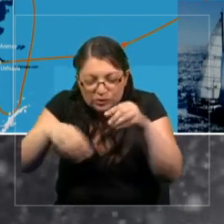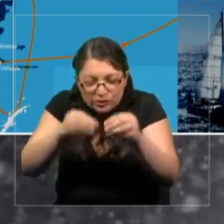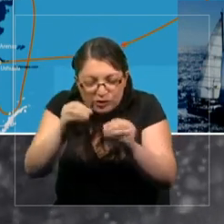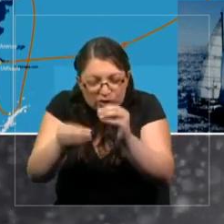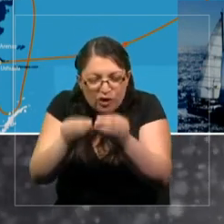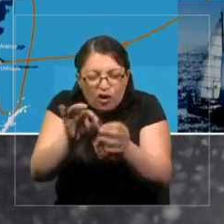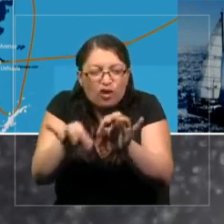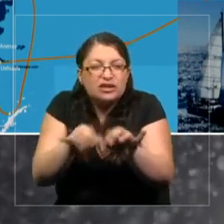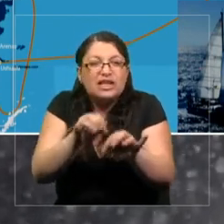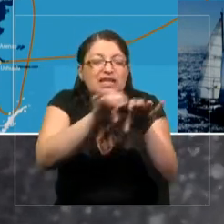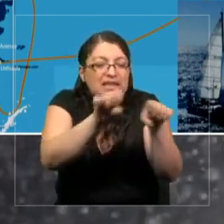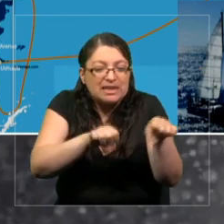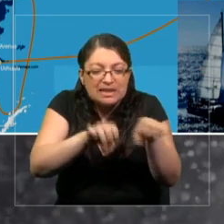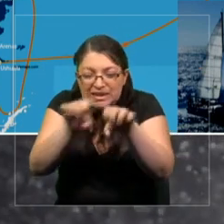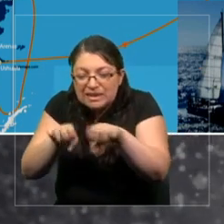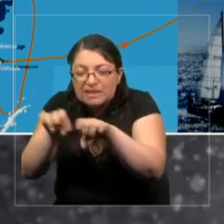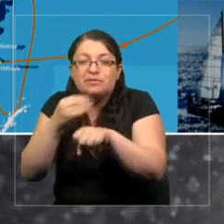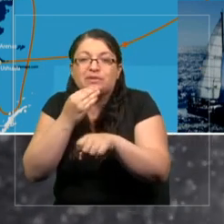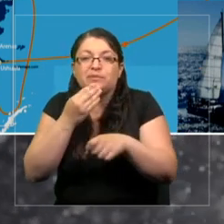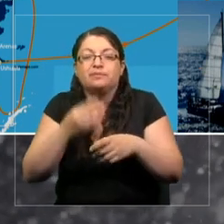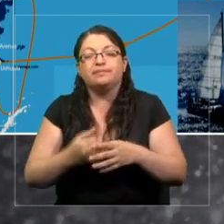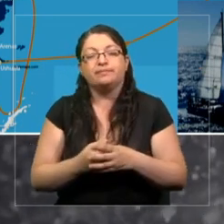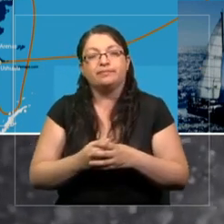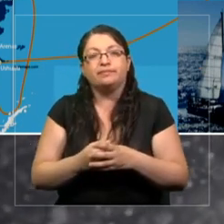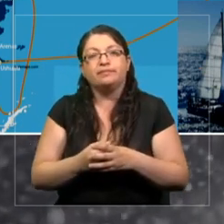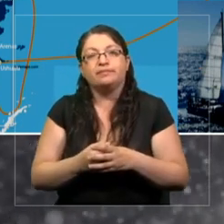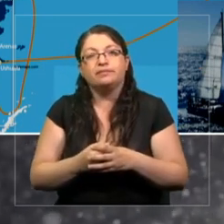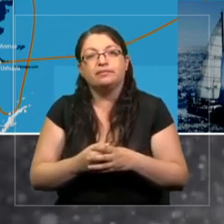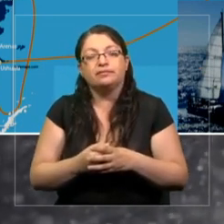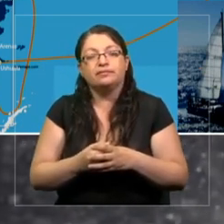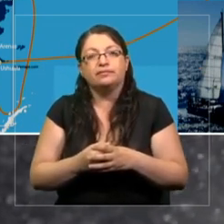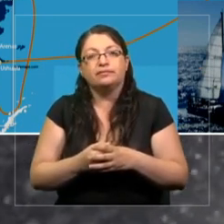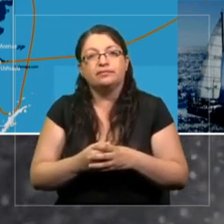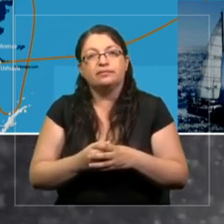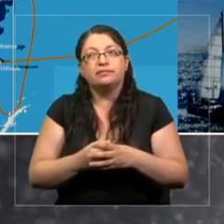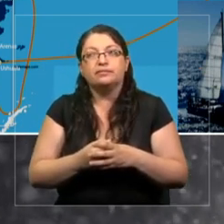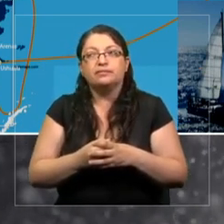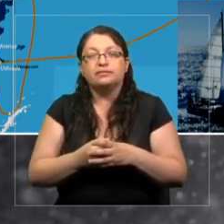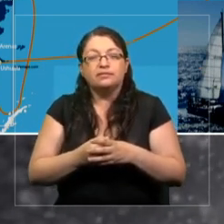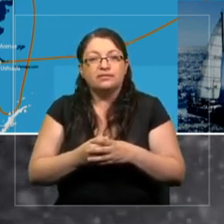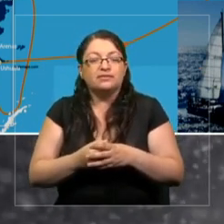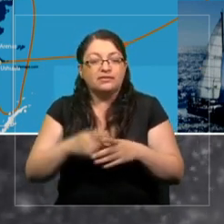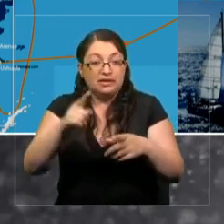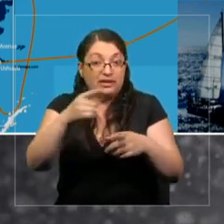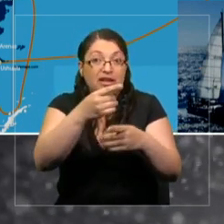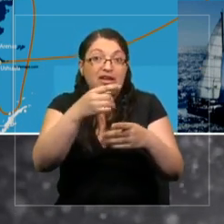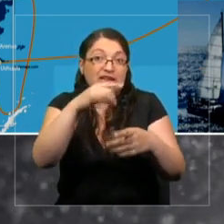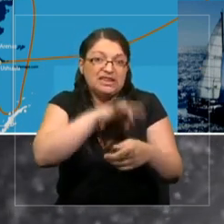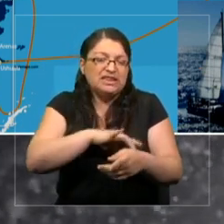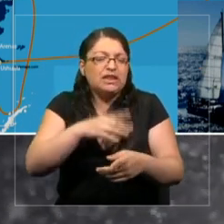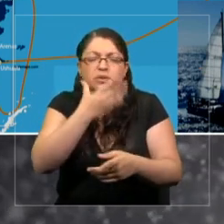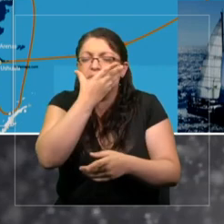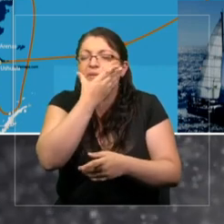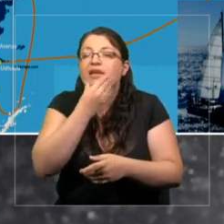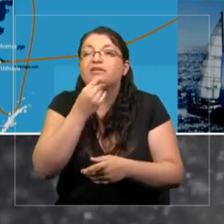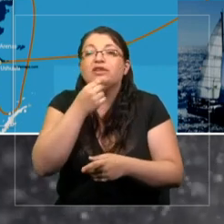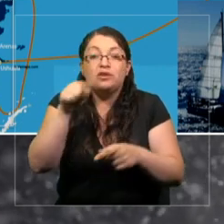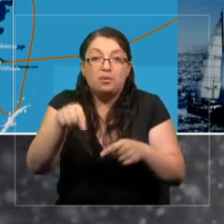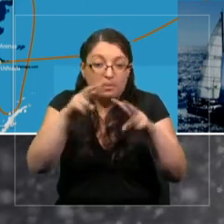en su territorio. Chile es maravilloso para esto y queremos